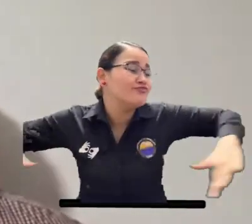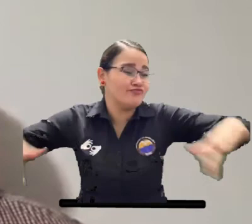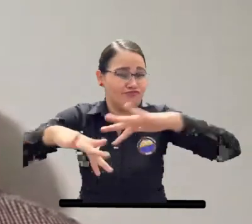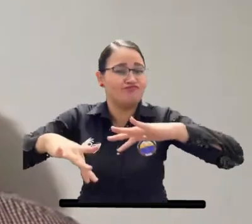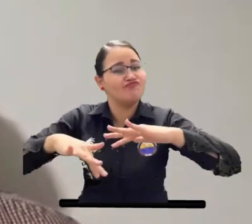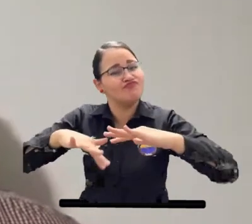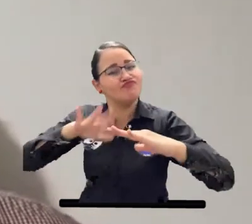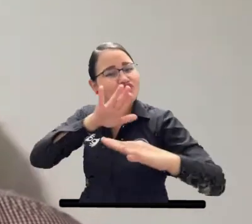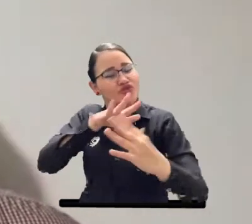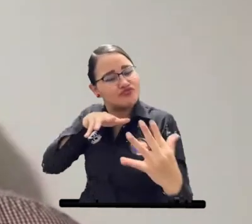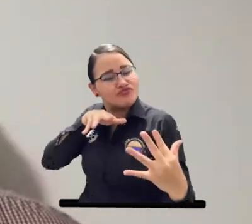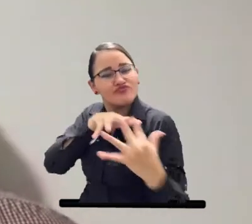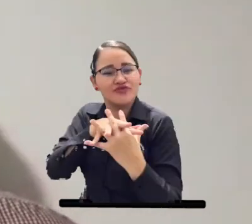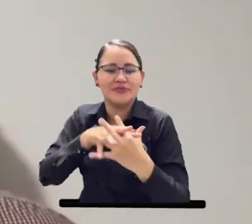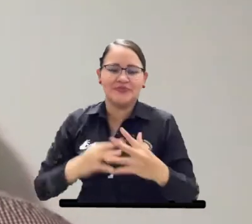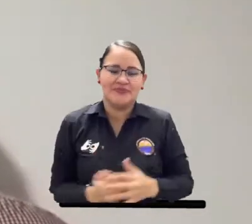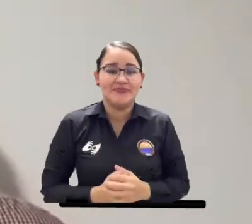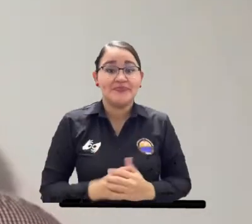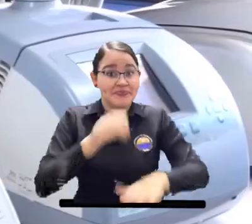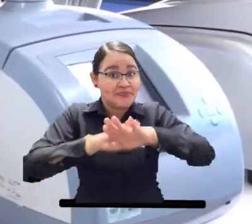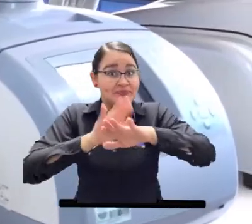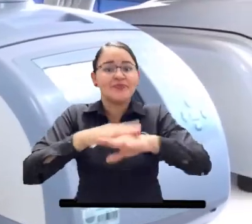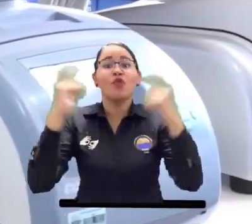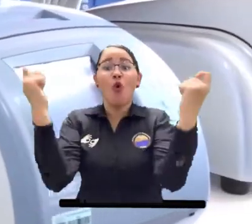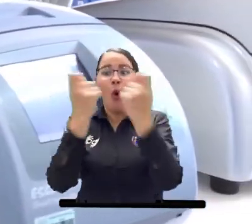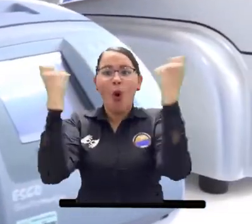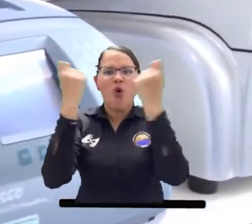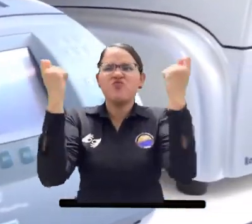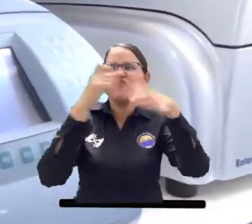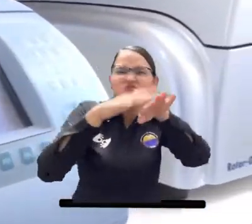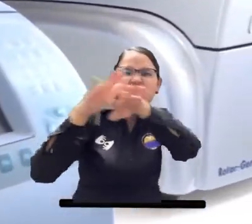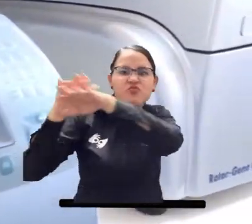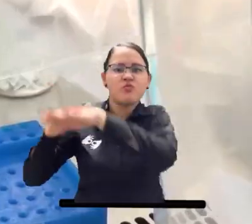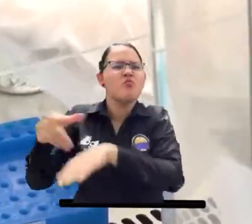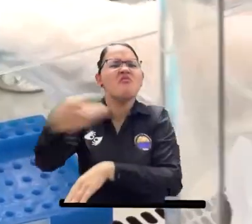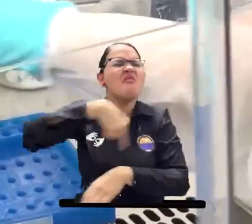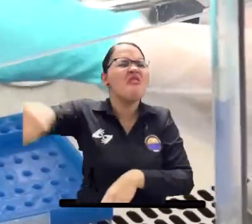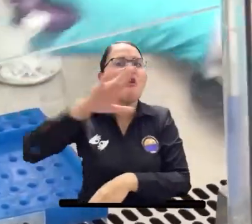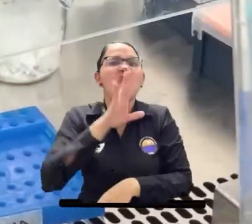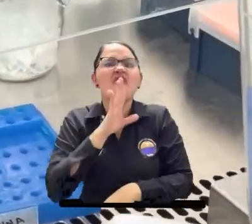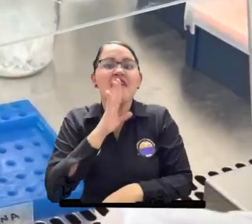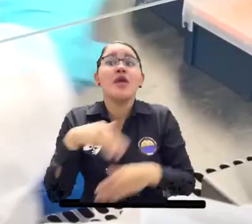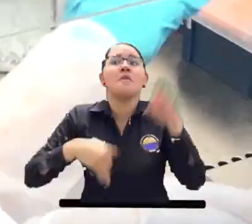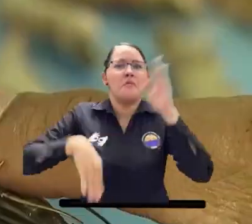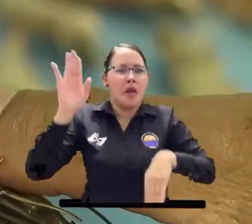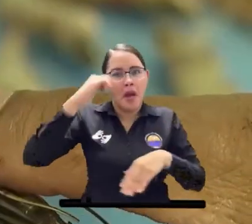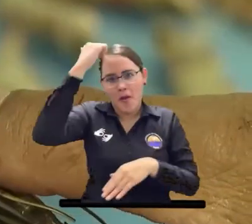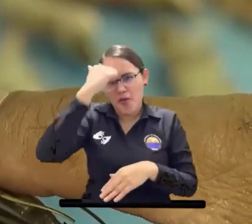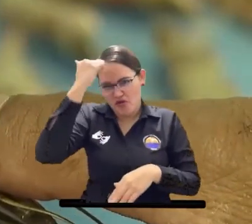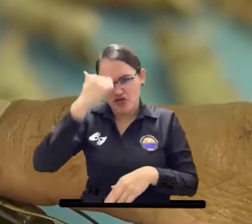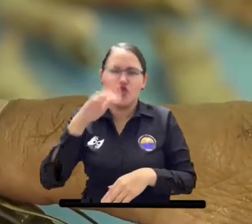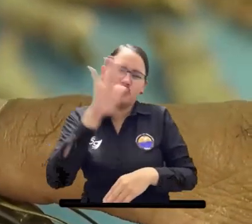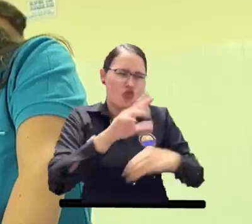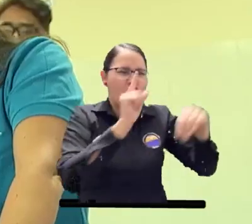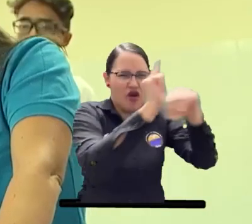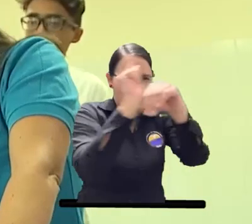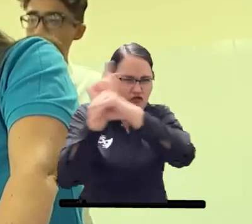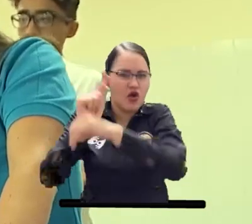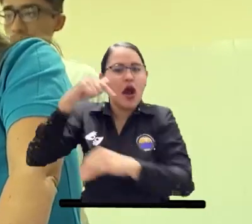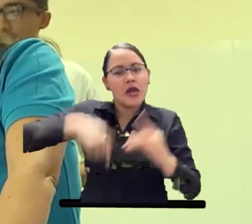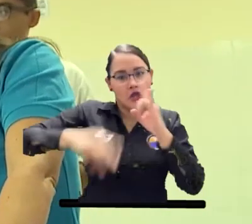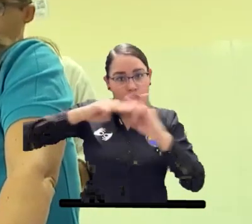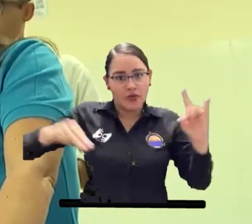los escenarios post-pandemia. La convocatoria contó con la participación de profesores de todas las facultades de la